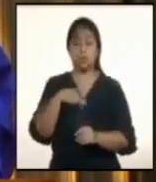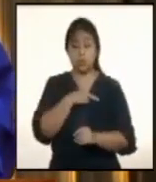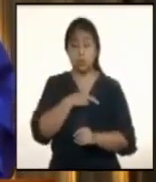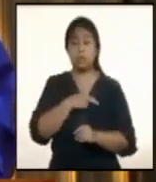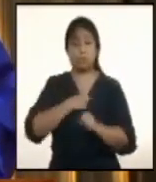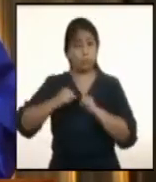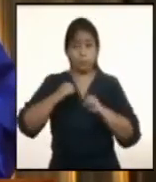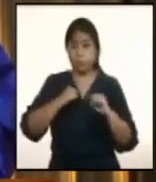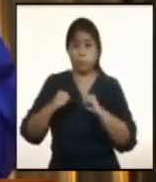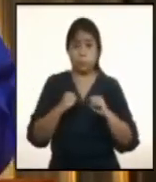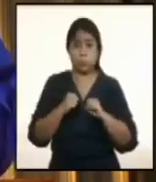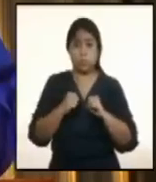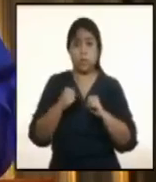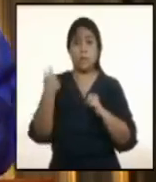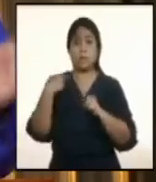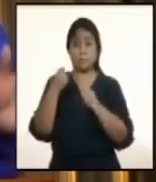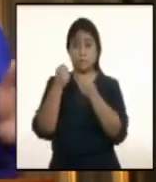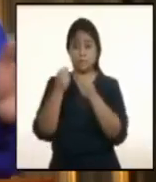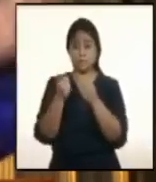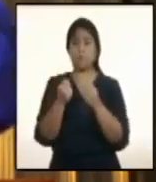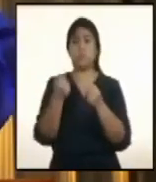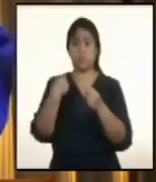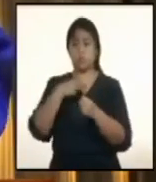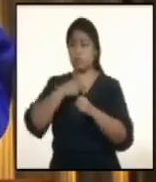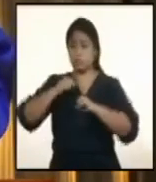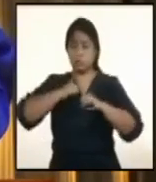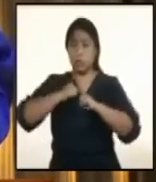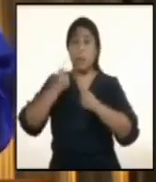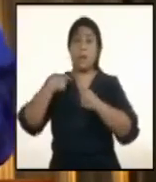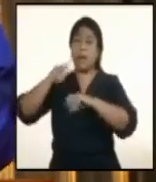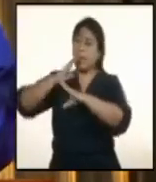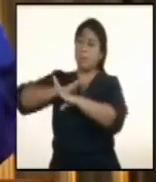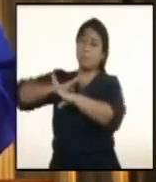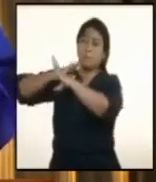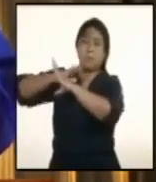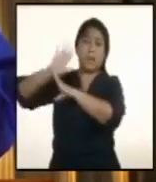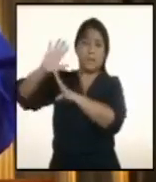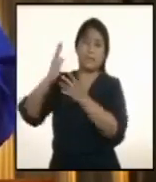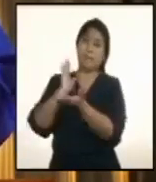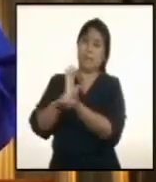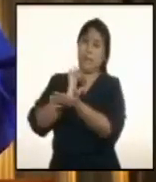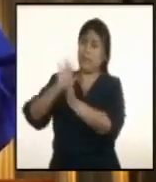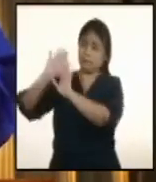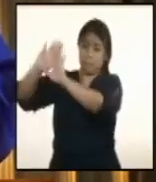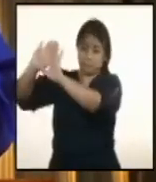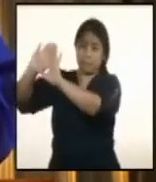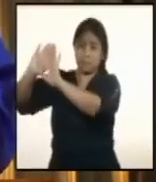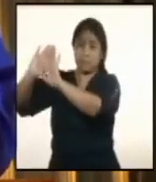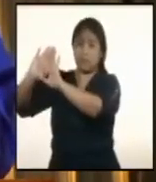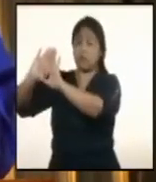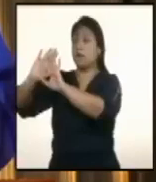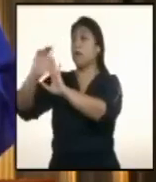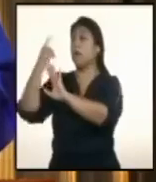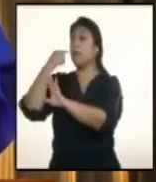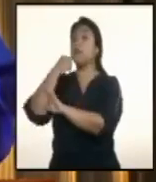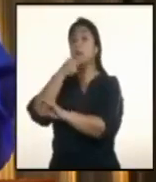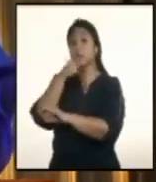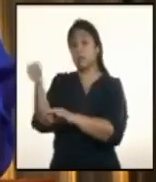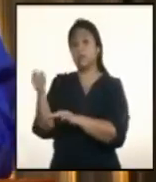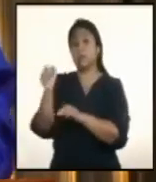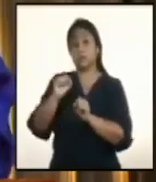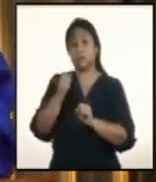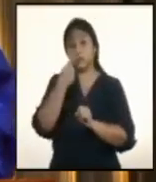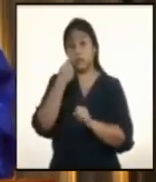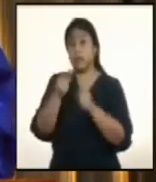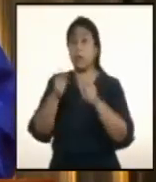para poder detener el flujo de deportados que no vengan garantizados, tal y como los protocolos que convenimos